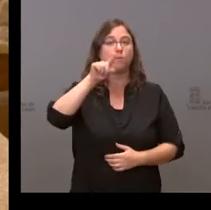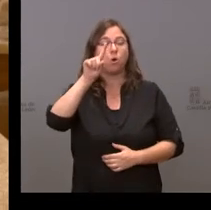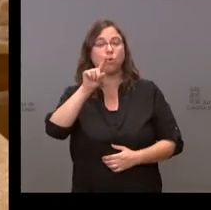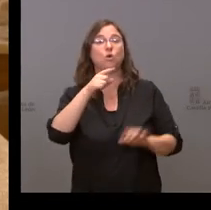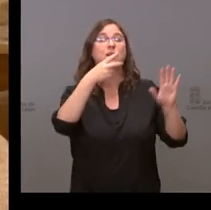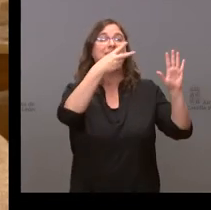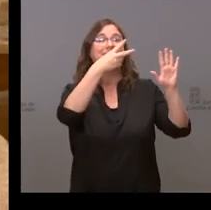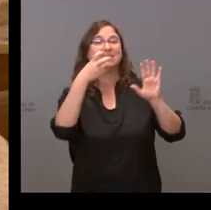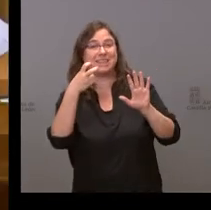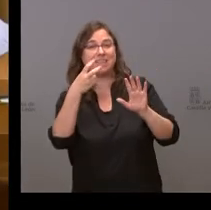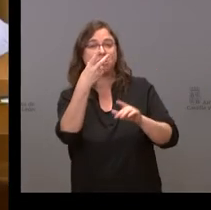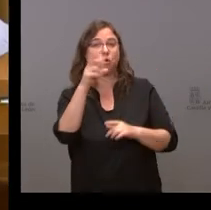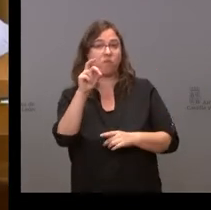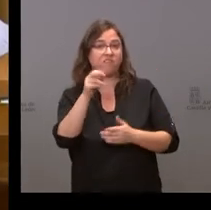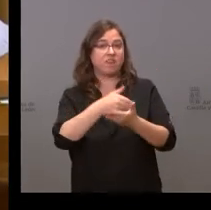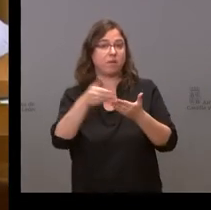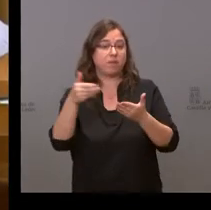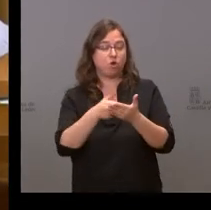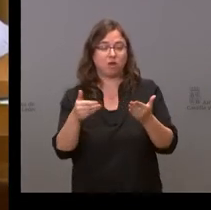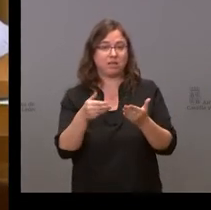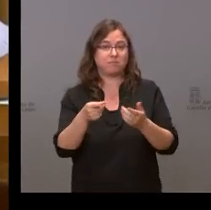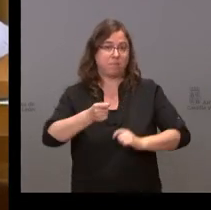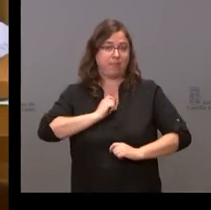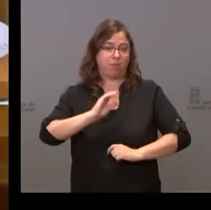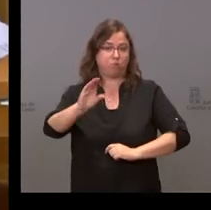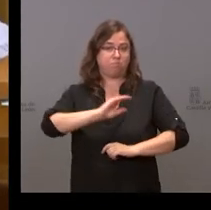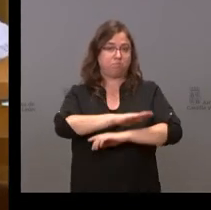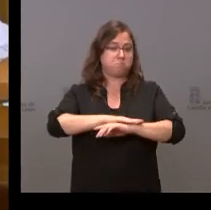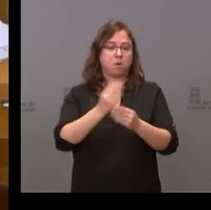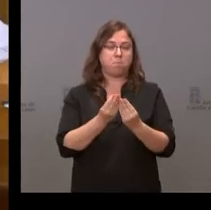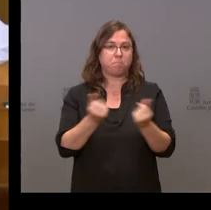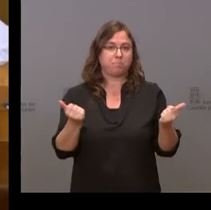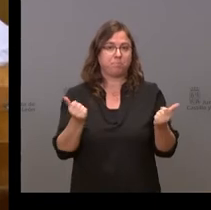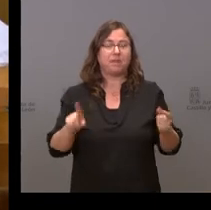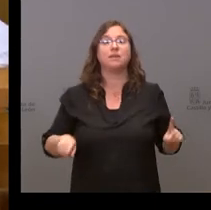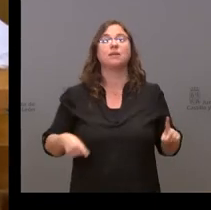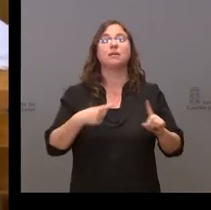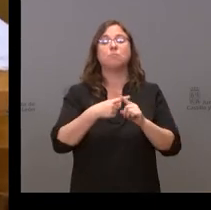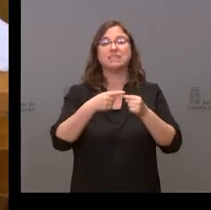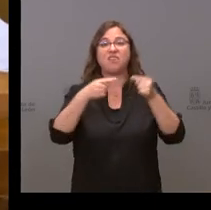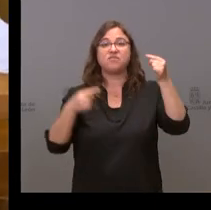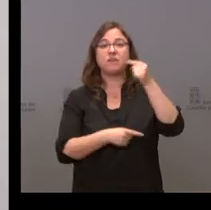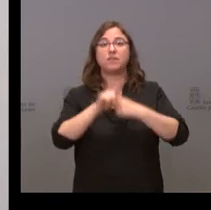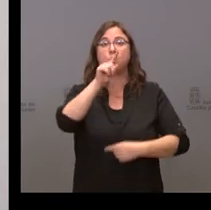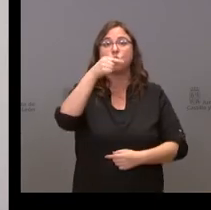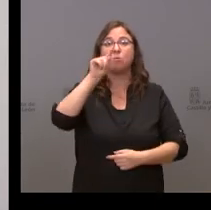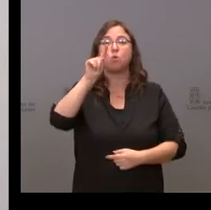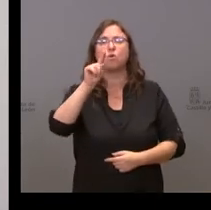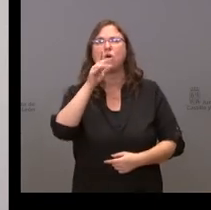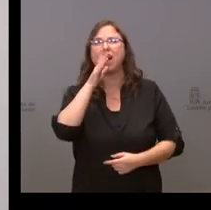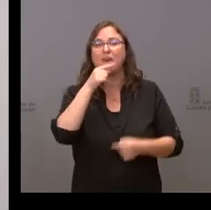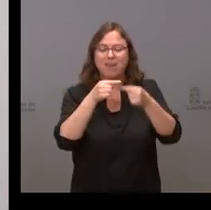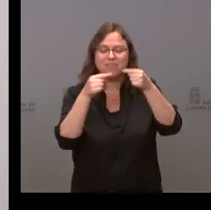de euros que nos dio el Gobierno de España ha desaparecido y del déficit del 1,1 pasó al 0